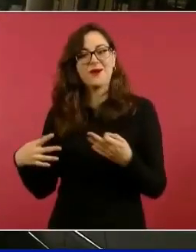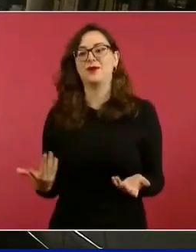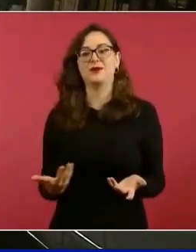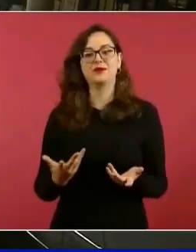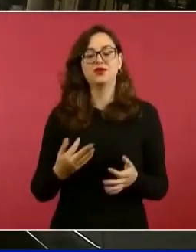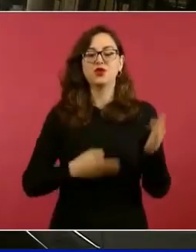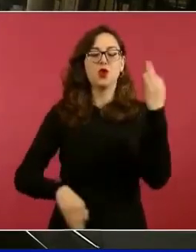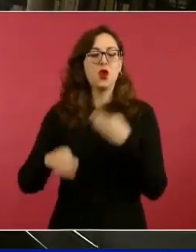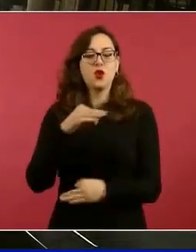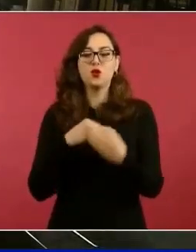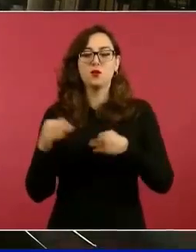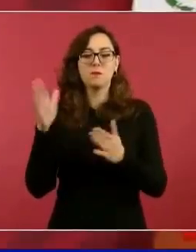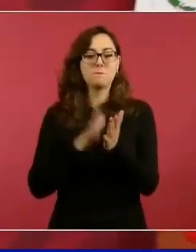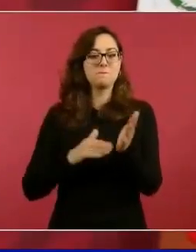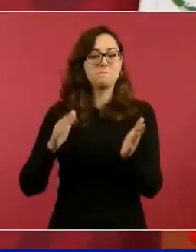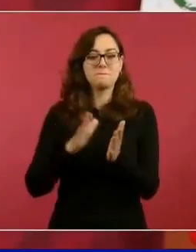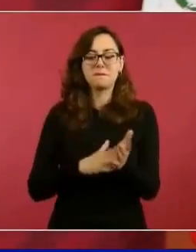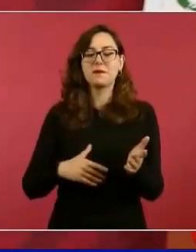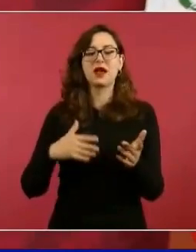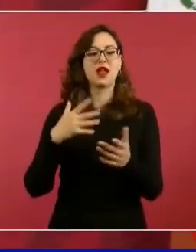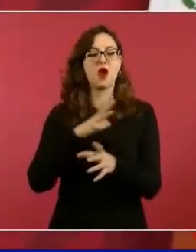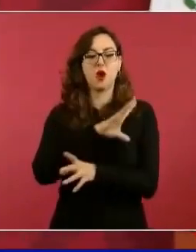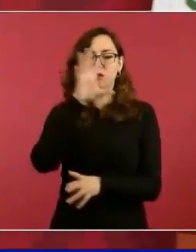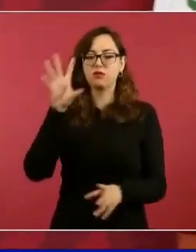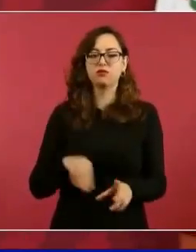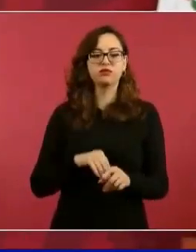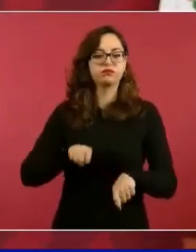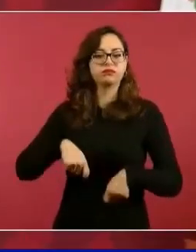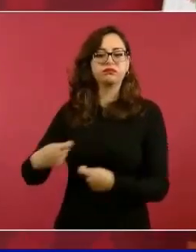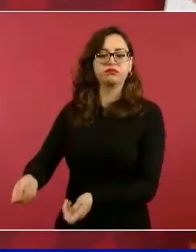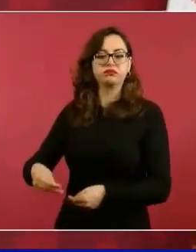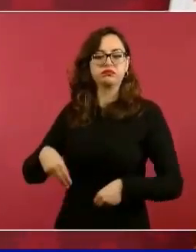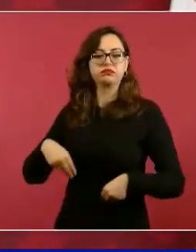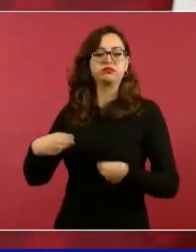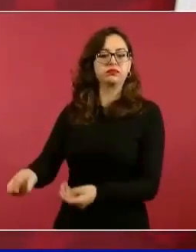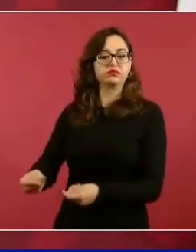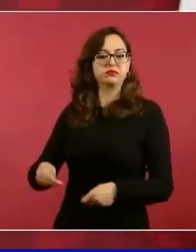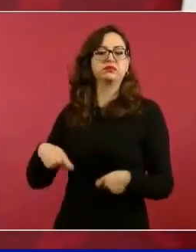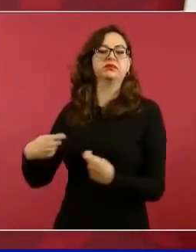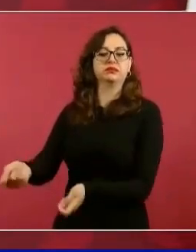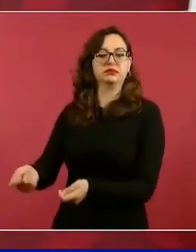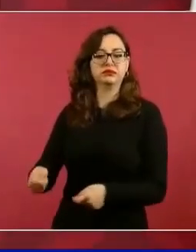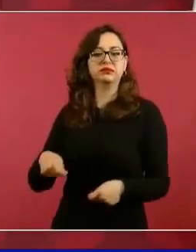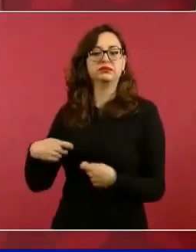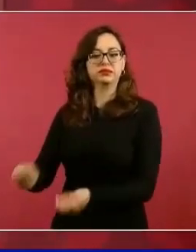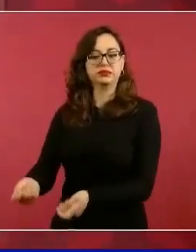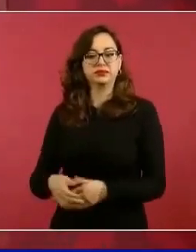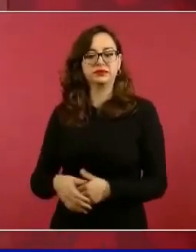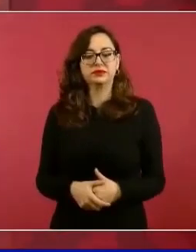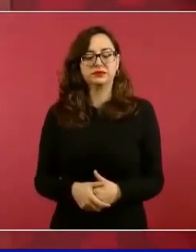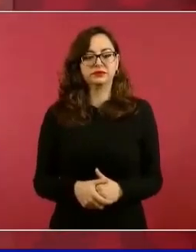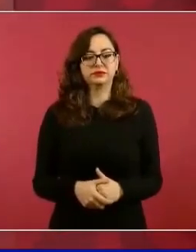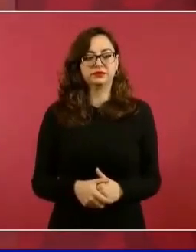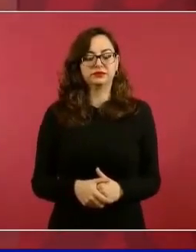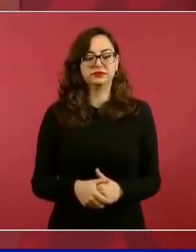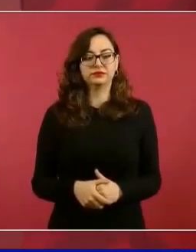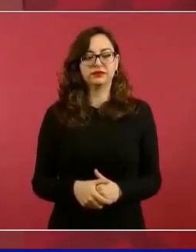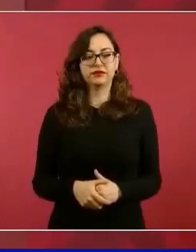y además me guarda